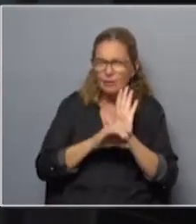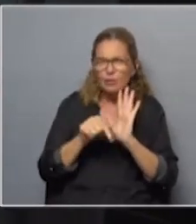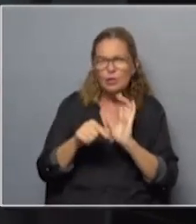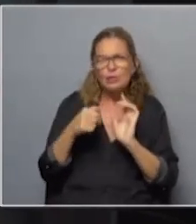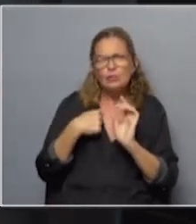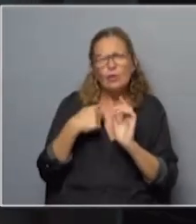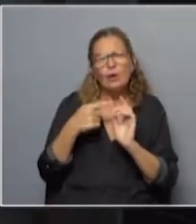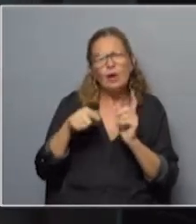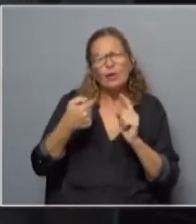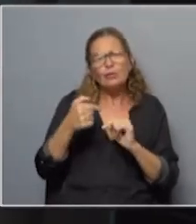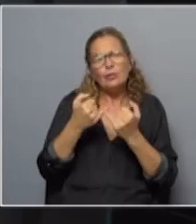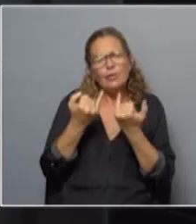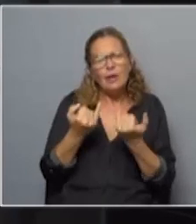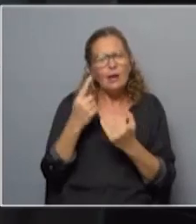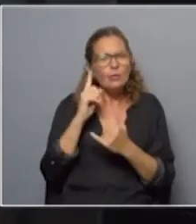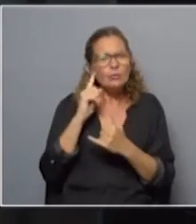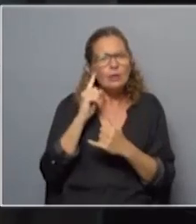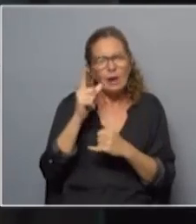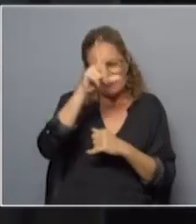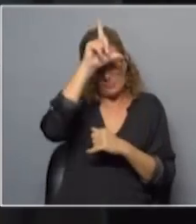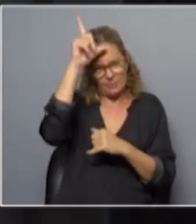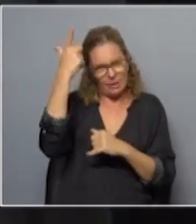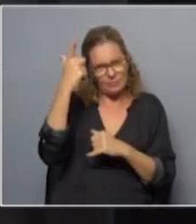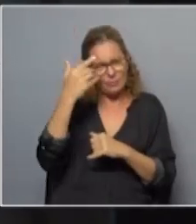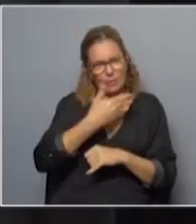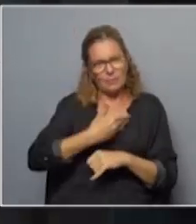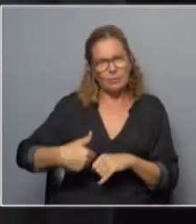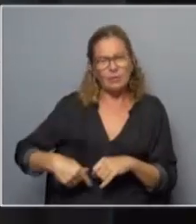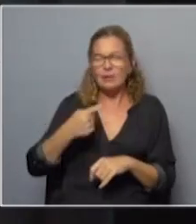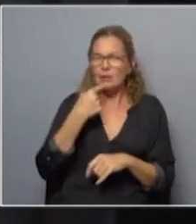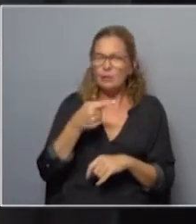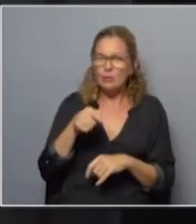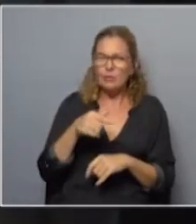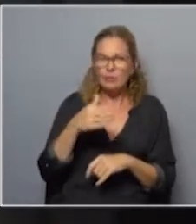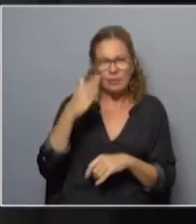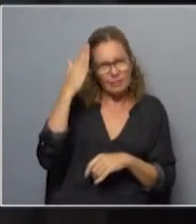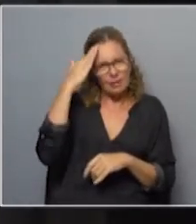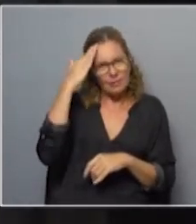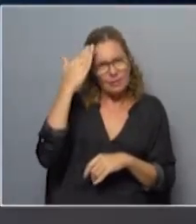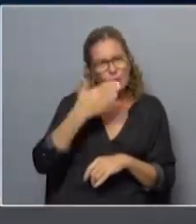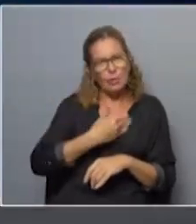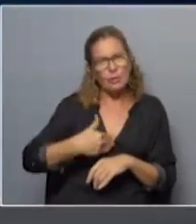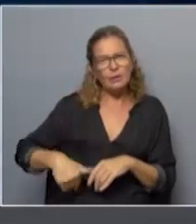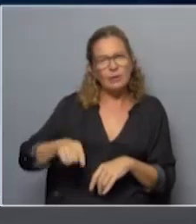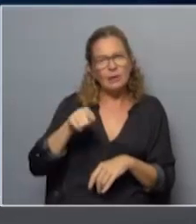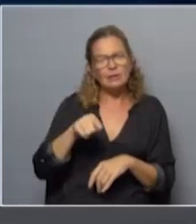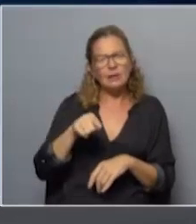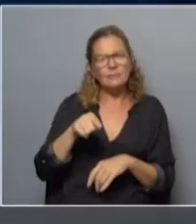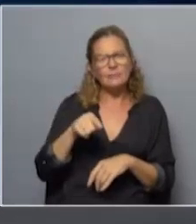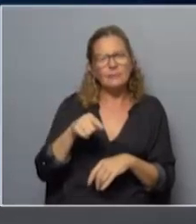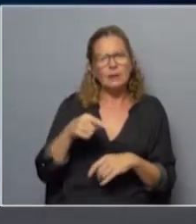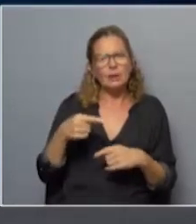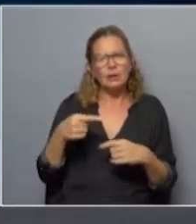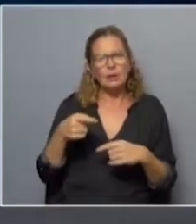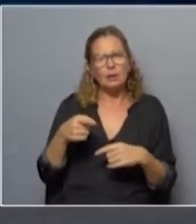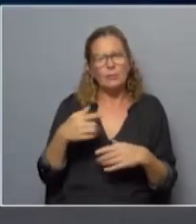escuché al señor presidente decir, todos ustedes saben que el gobierno ha tratado de definir que este es un asunto a favor del gobierno